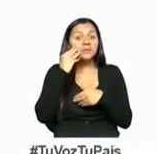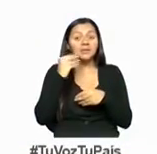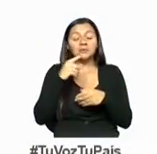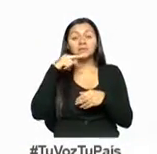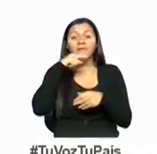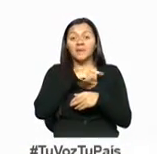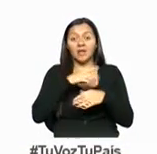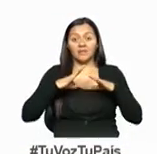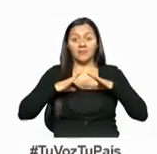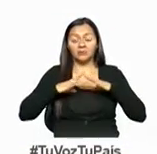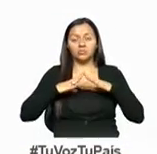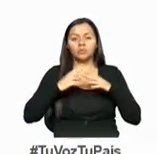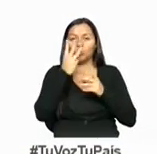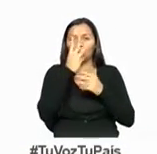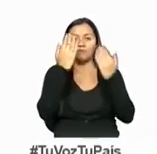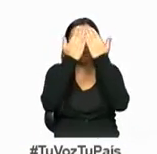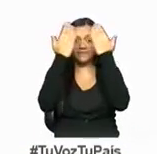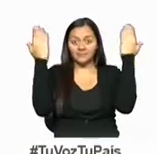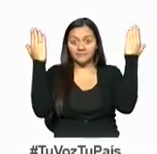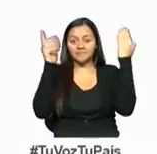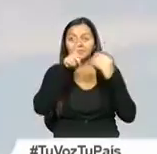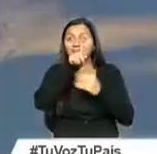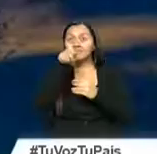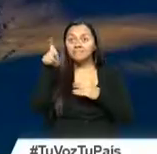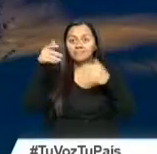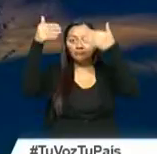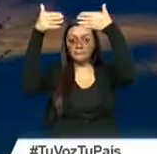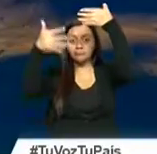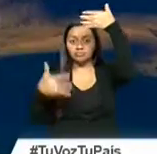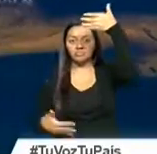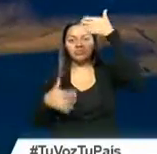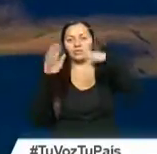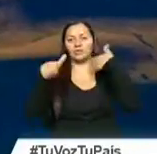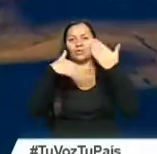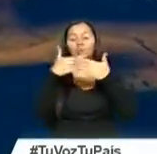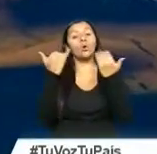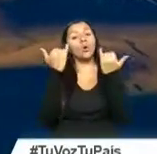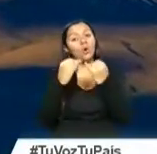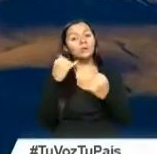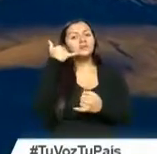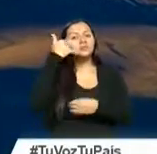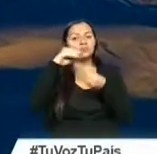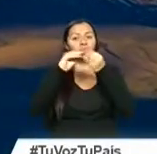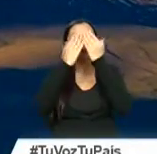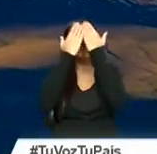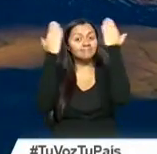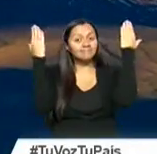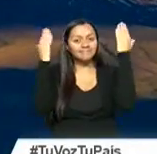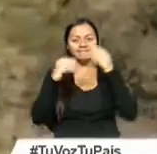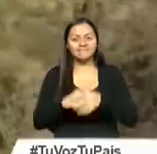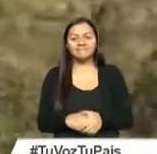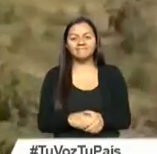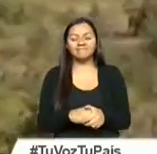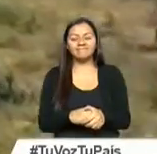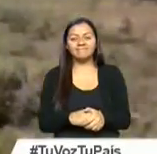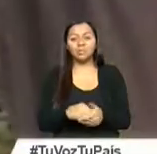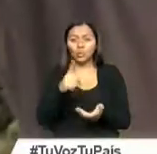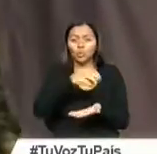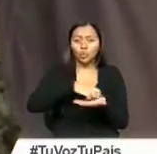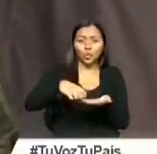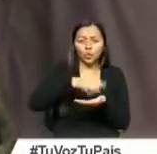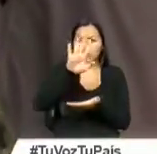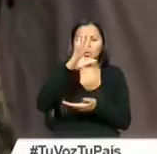pueden visitar la página web www.trenecuador.com o llamar al 1-800-TRENES. No lo dude,